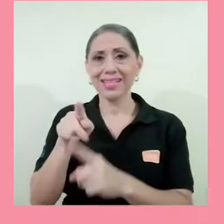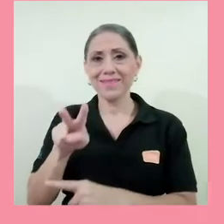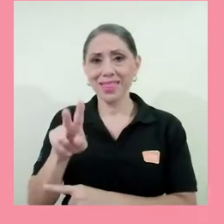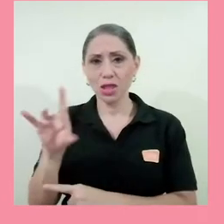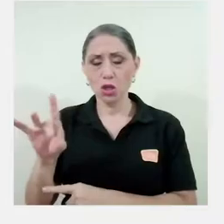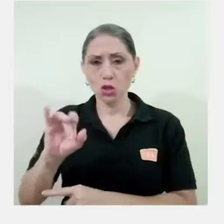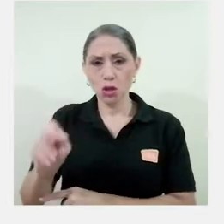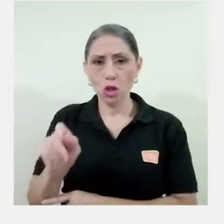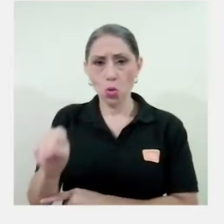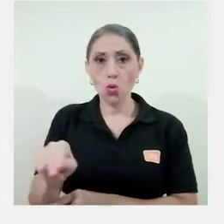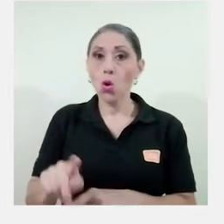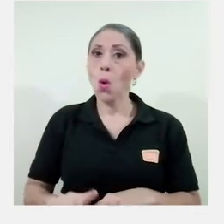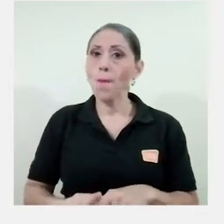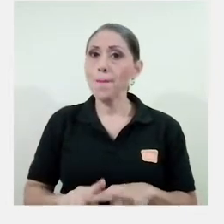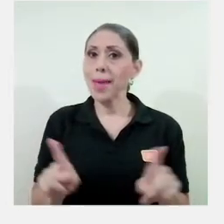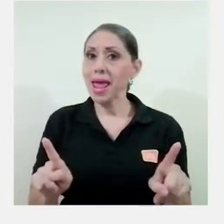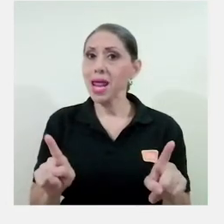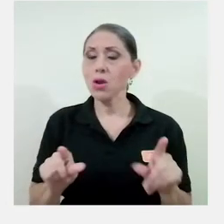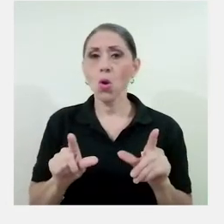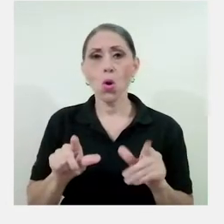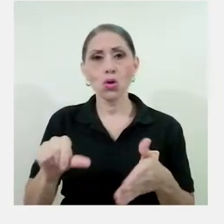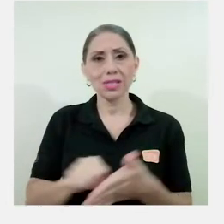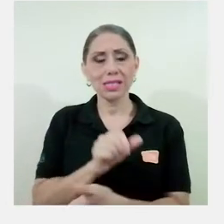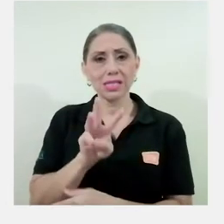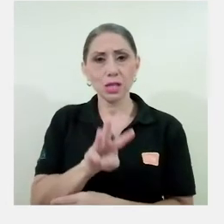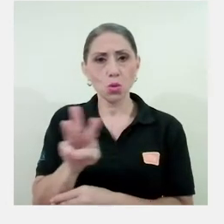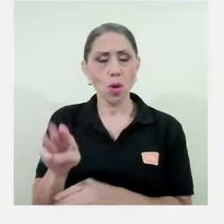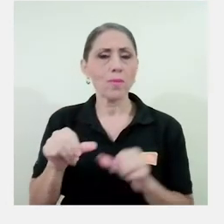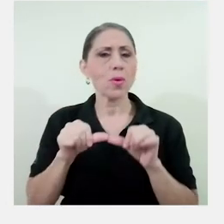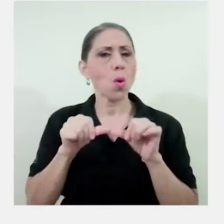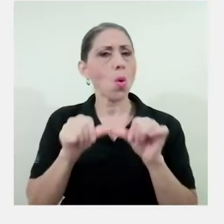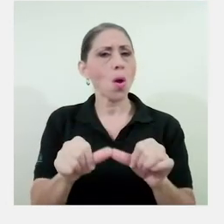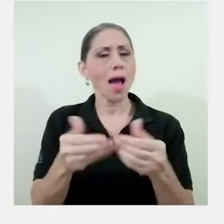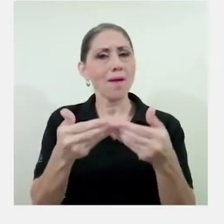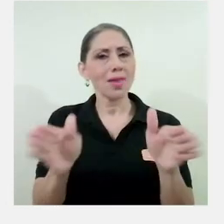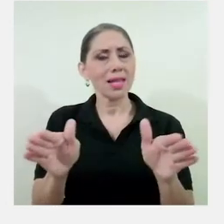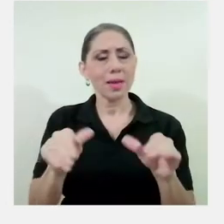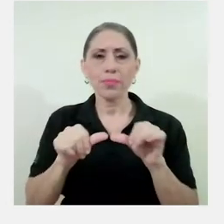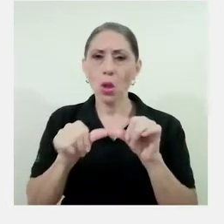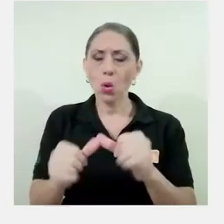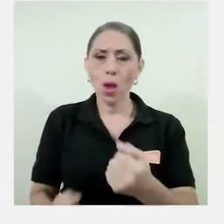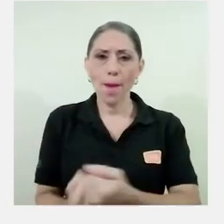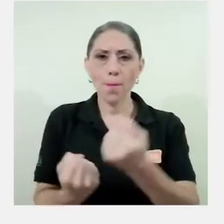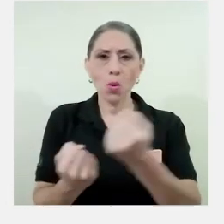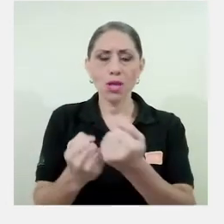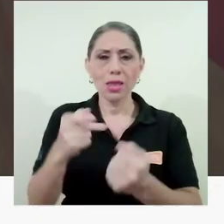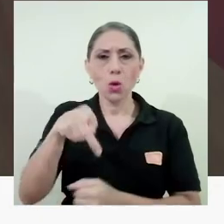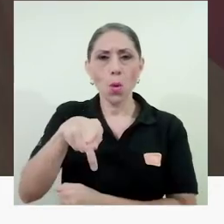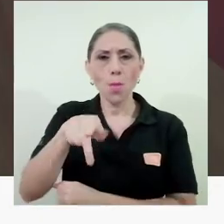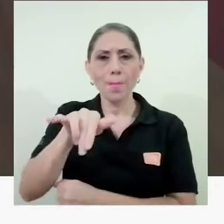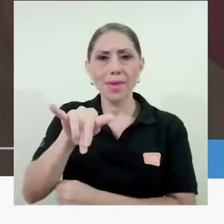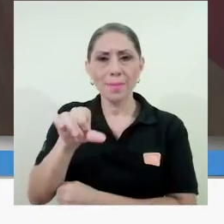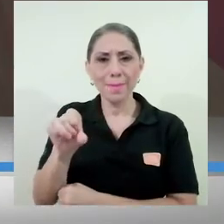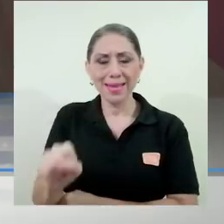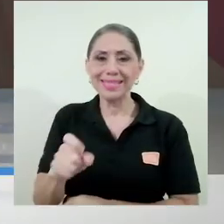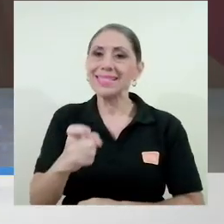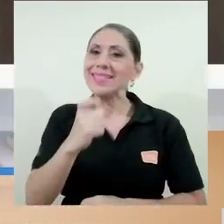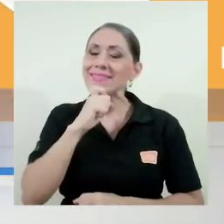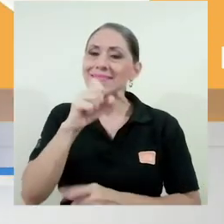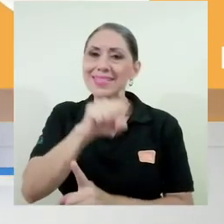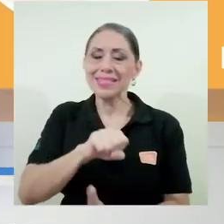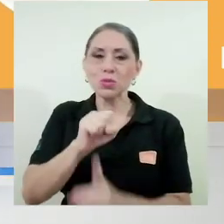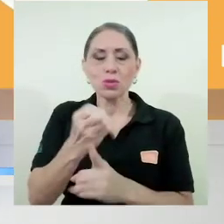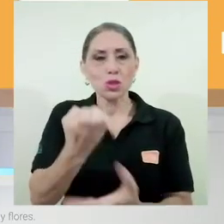Sin embargo, el sitio web permanecerá abierto para seguir apoyando a las pymes en la difícil situación económica que ha